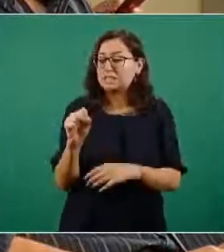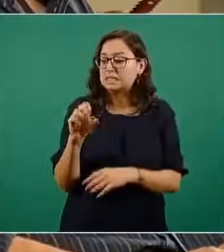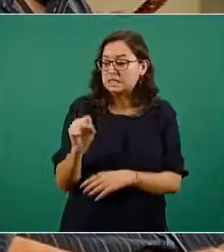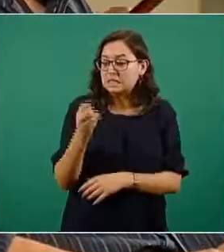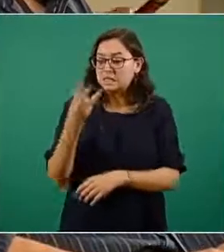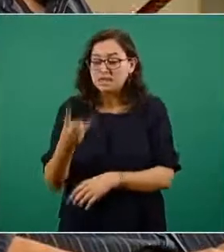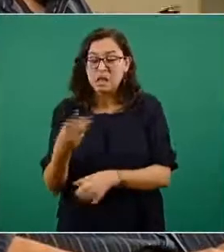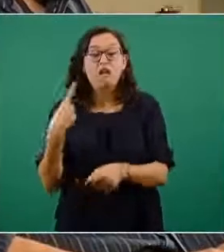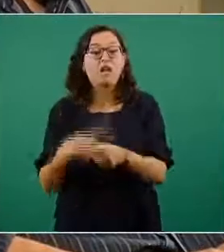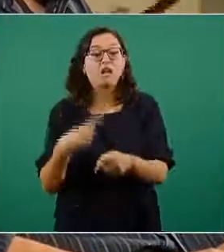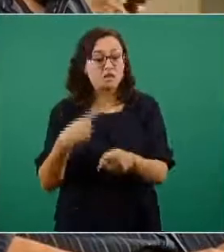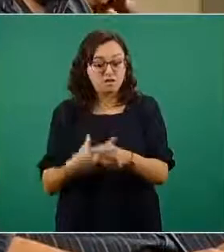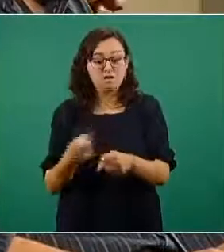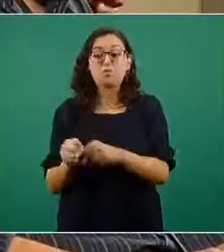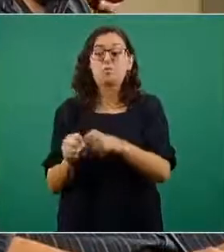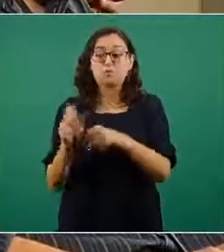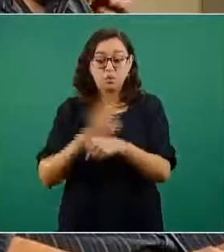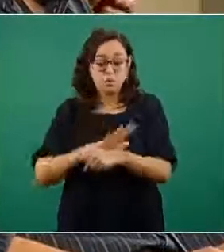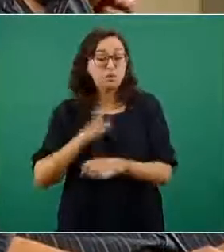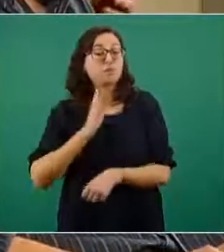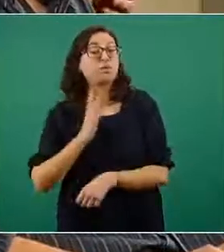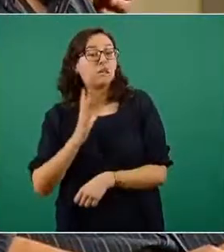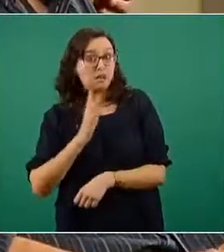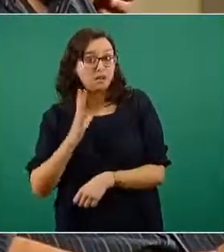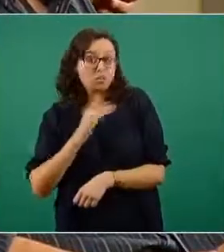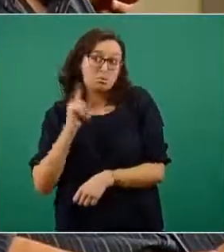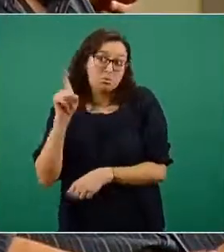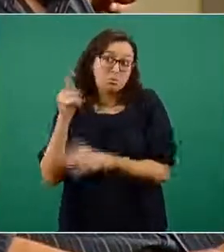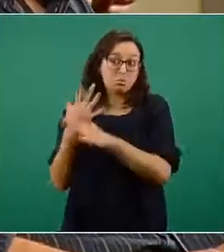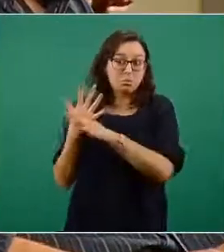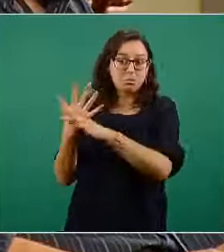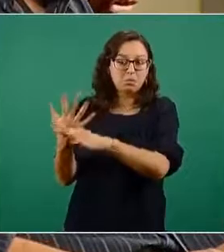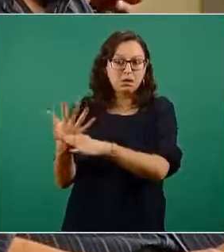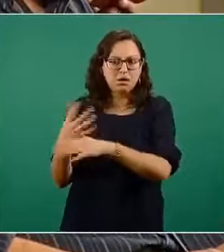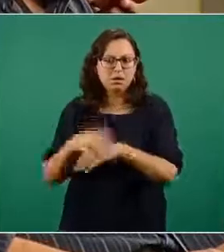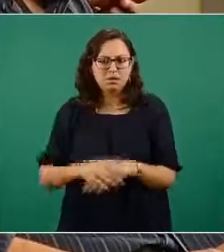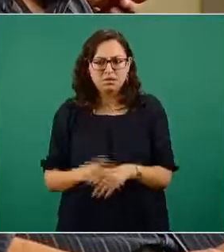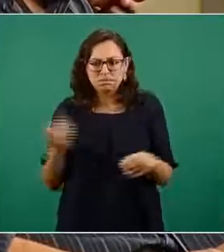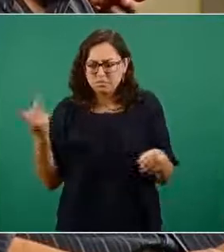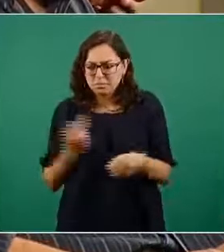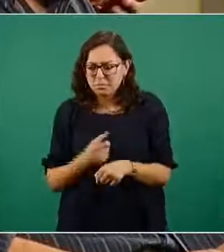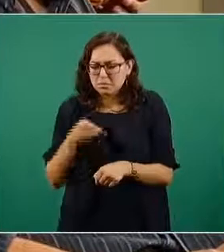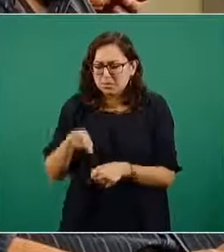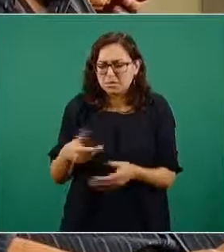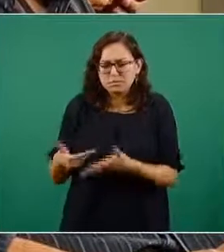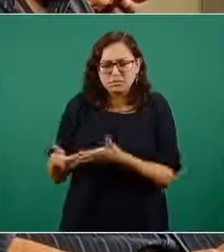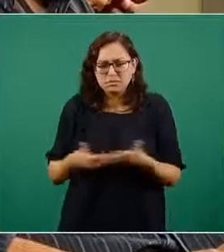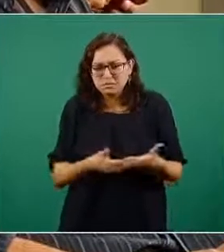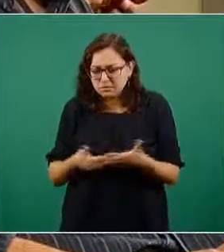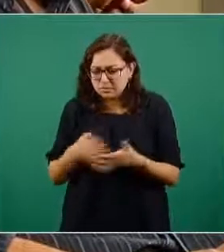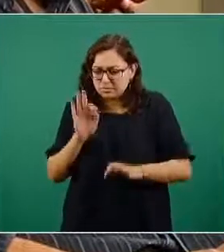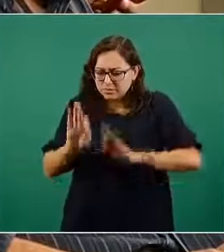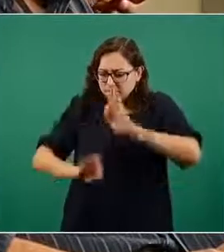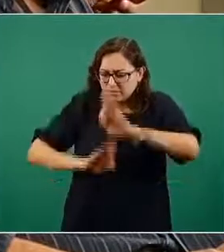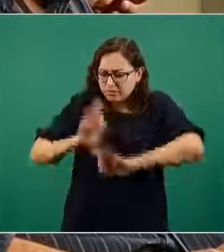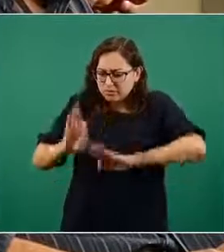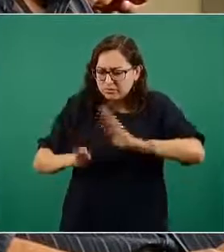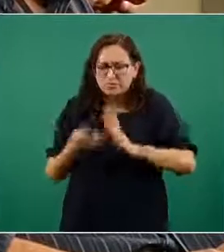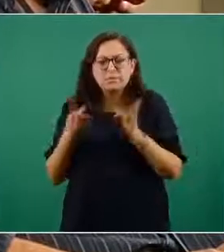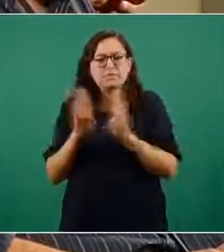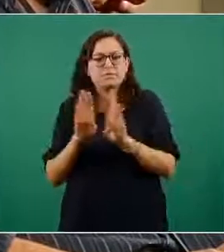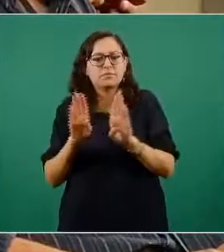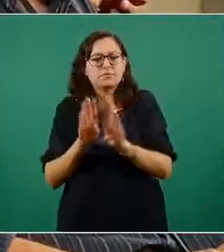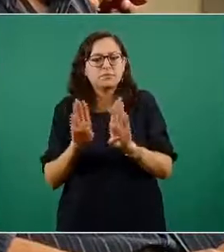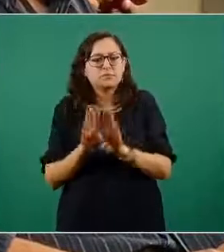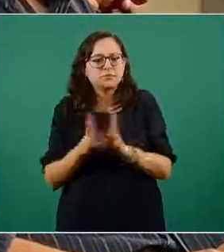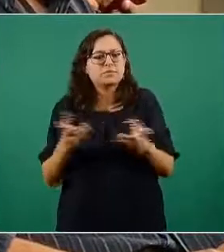de acuerdo con sus conocimientos cómo deben de tratarse a este a este tipo de personas que